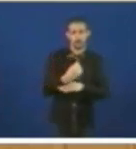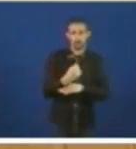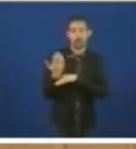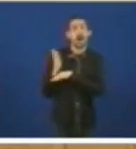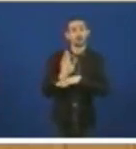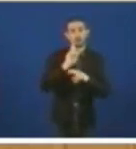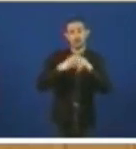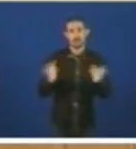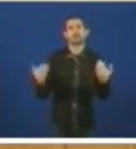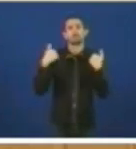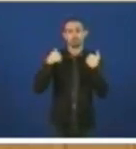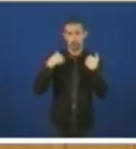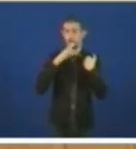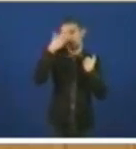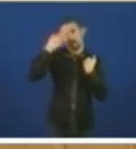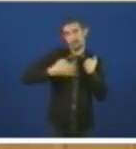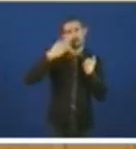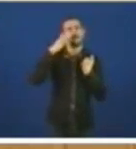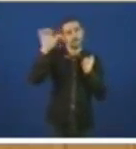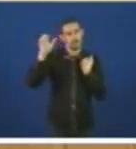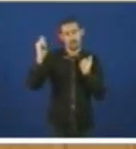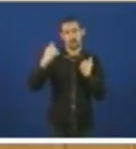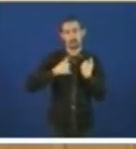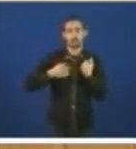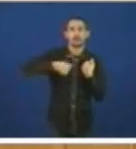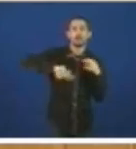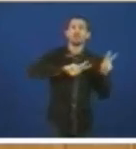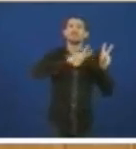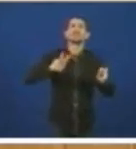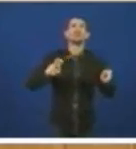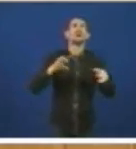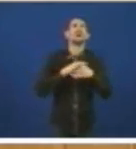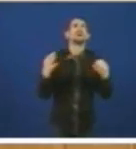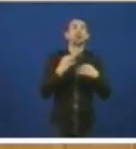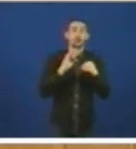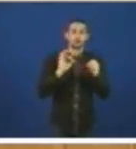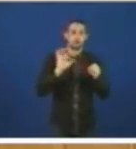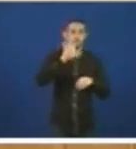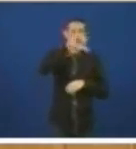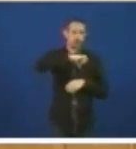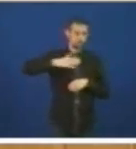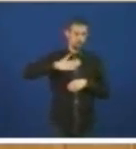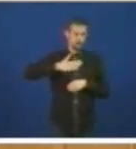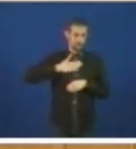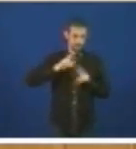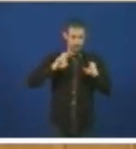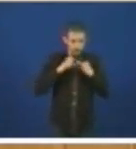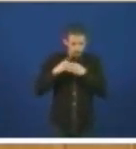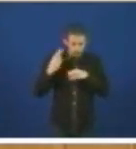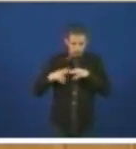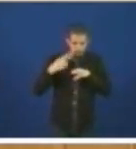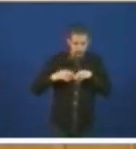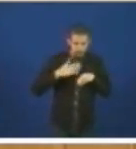porque creemos en eso este é un tema de toda a comunidade galega de toda a Galicia en non de colores políticos a